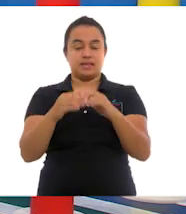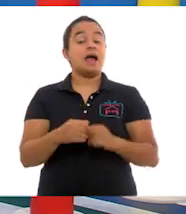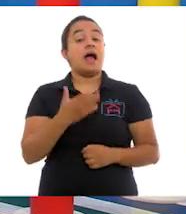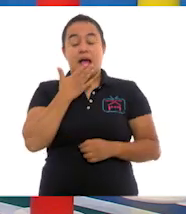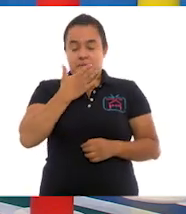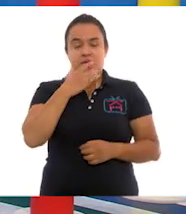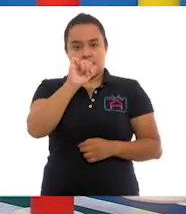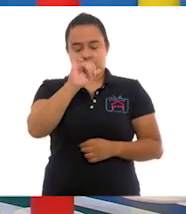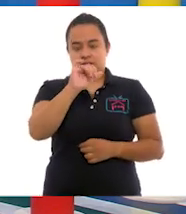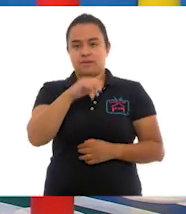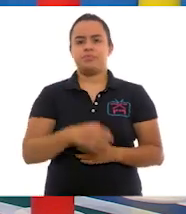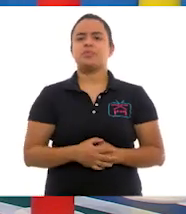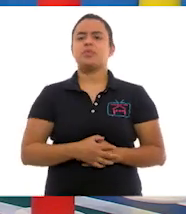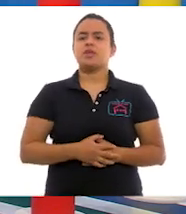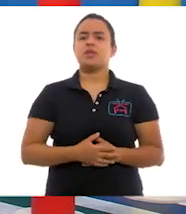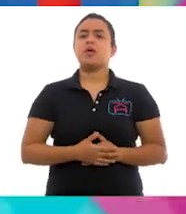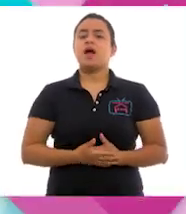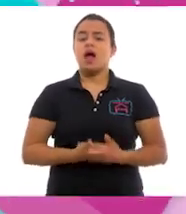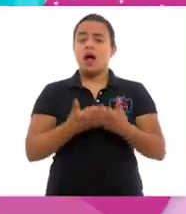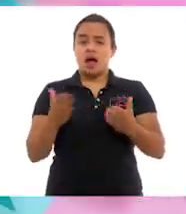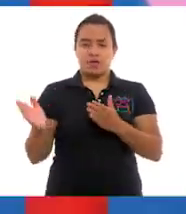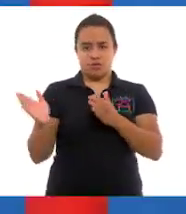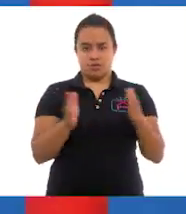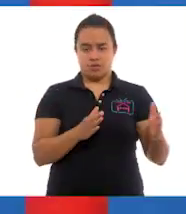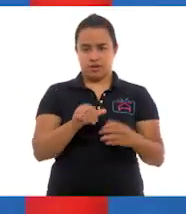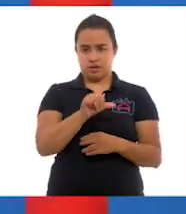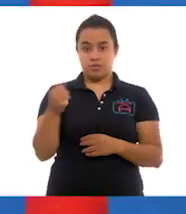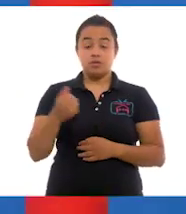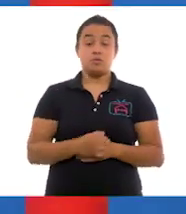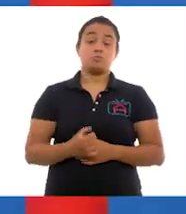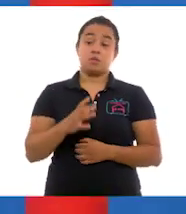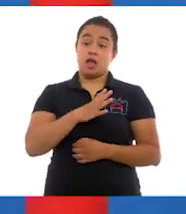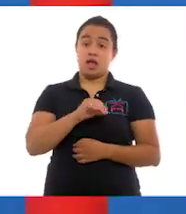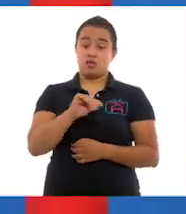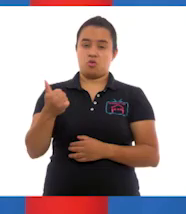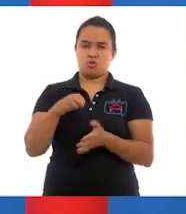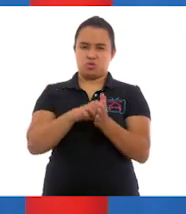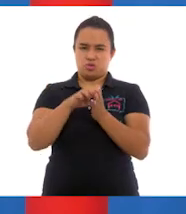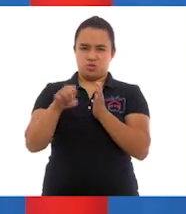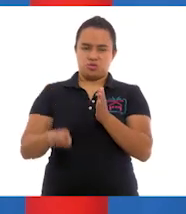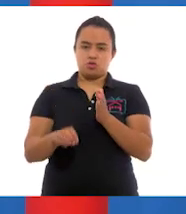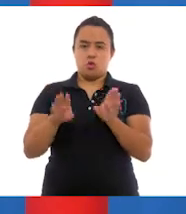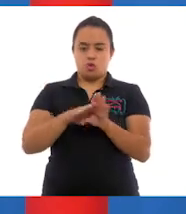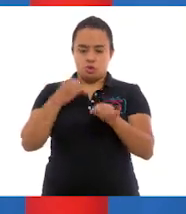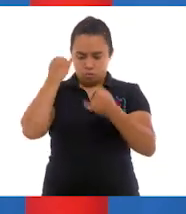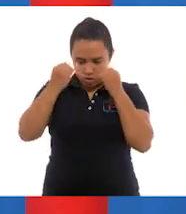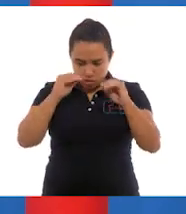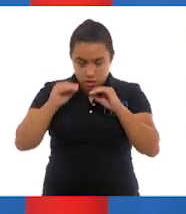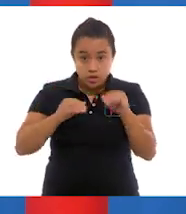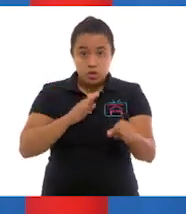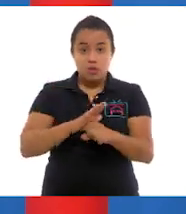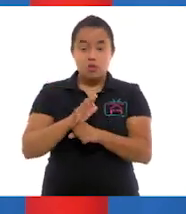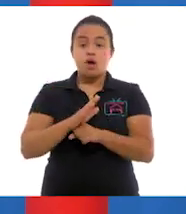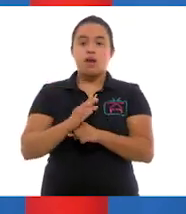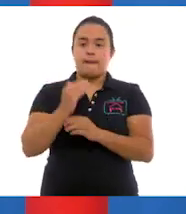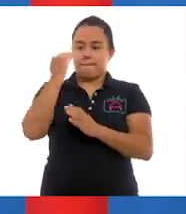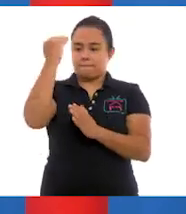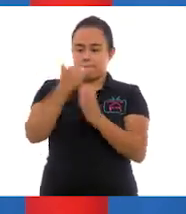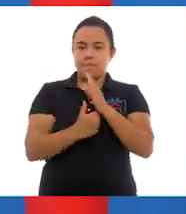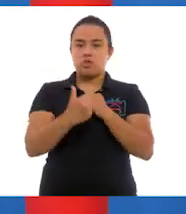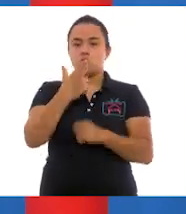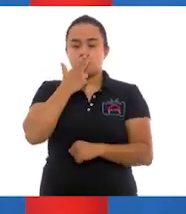Ajá. Bien. Vamos a la siguiente. Algunos ejemplos de esta estrategia son reducir.